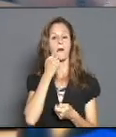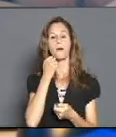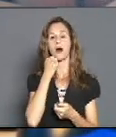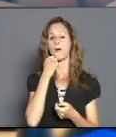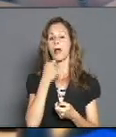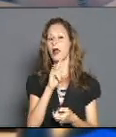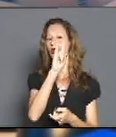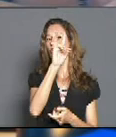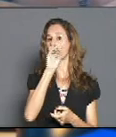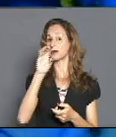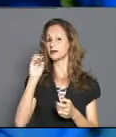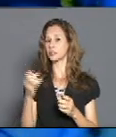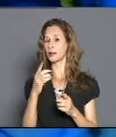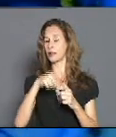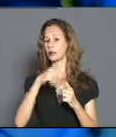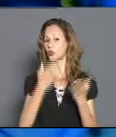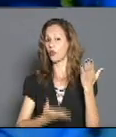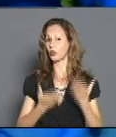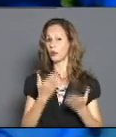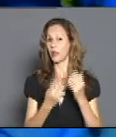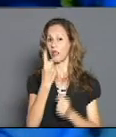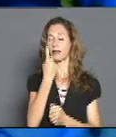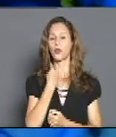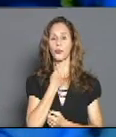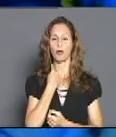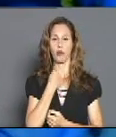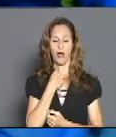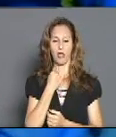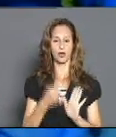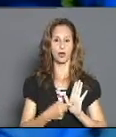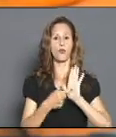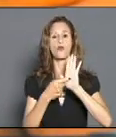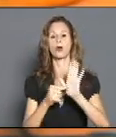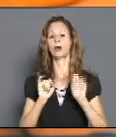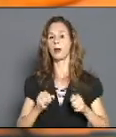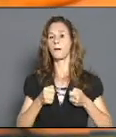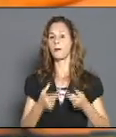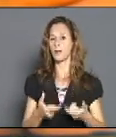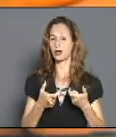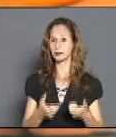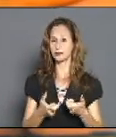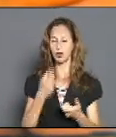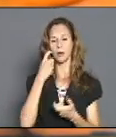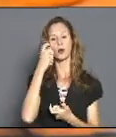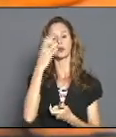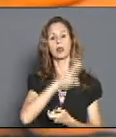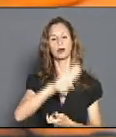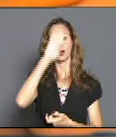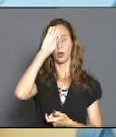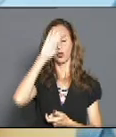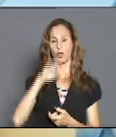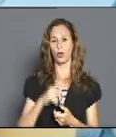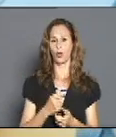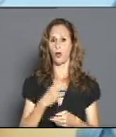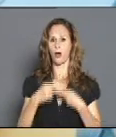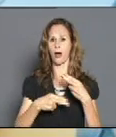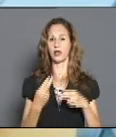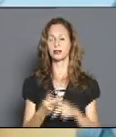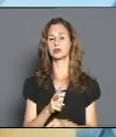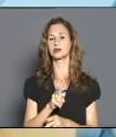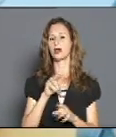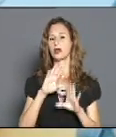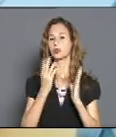diarias durante un año. Realmente estamos en presencia de una inversión muy importante para el país y esta inversión es de 260